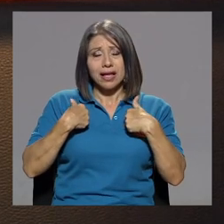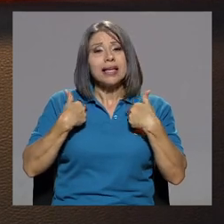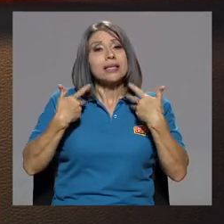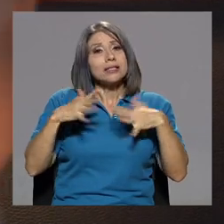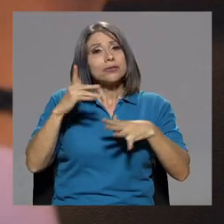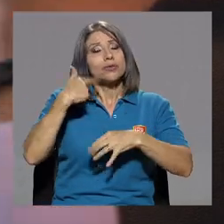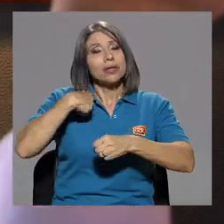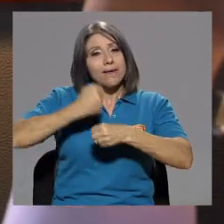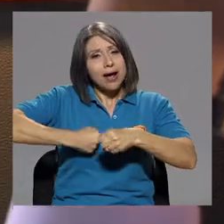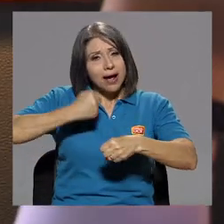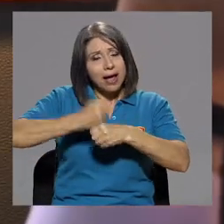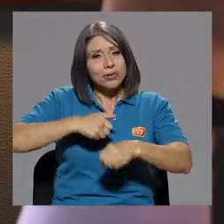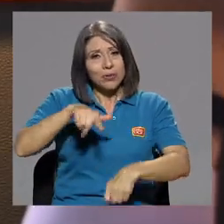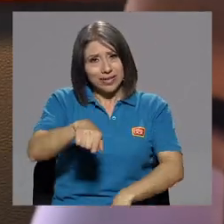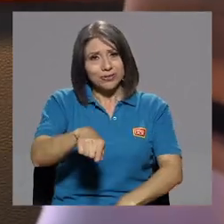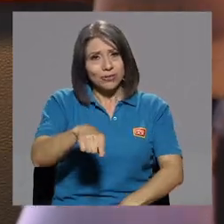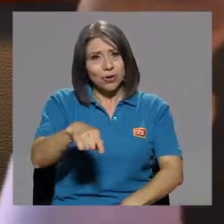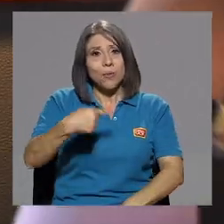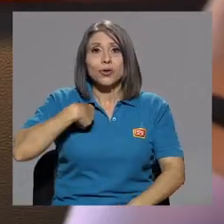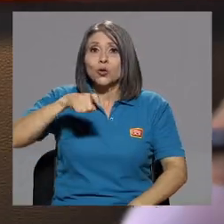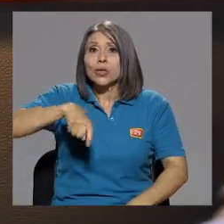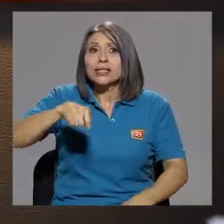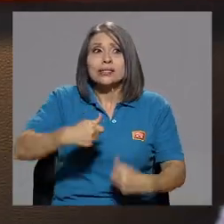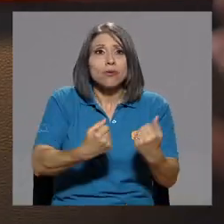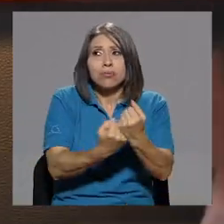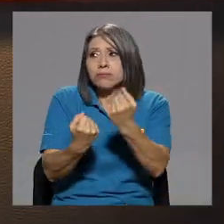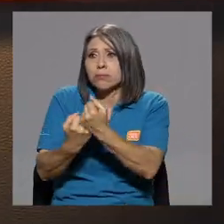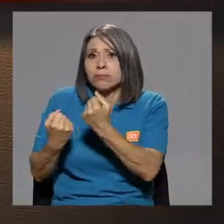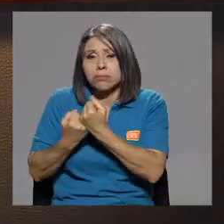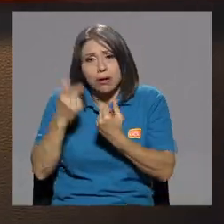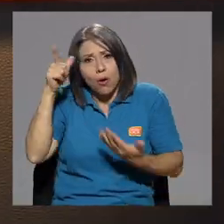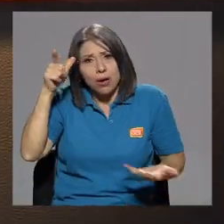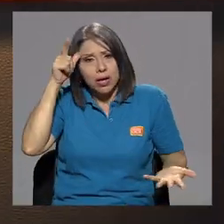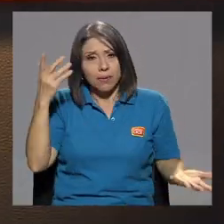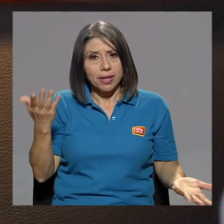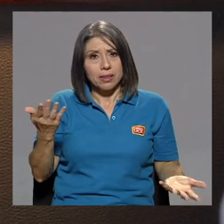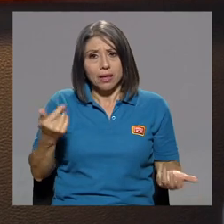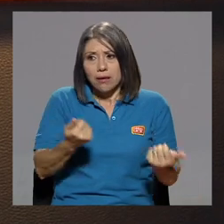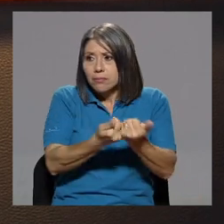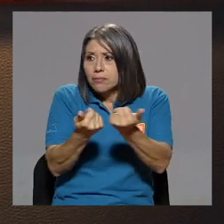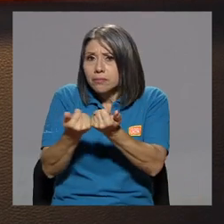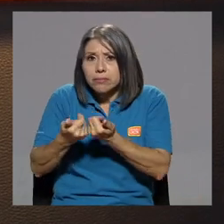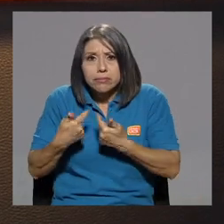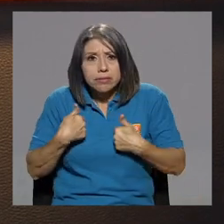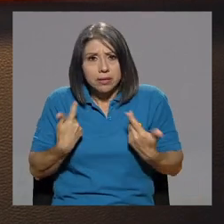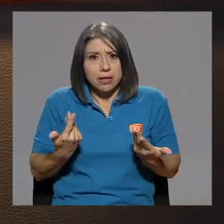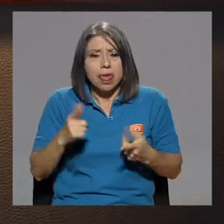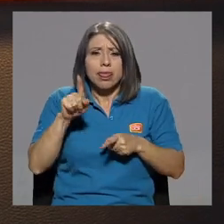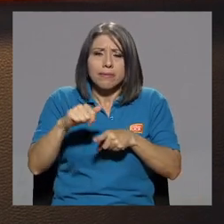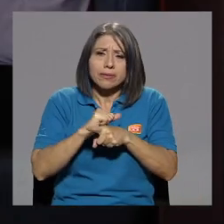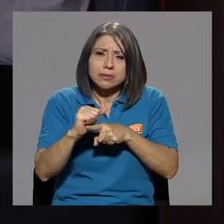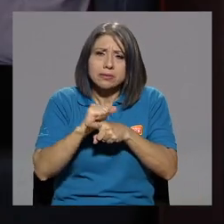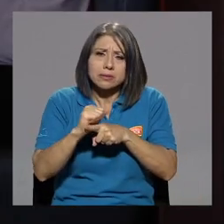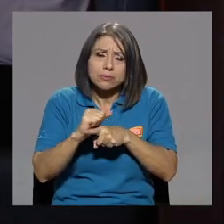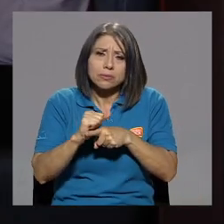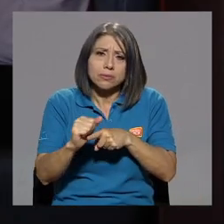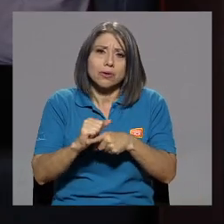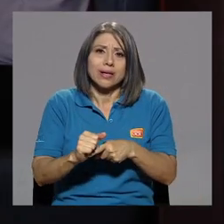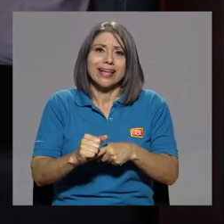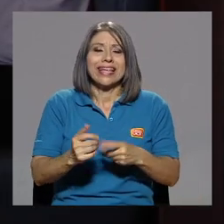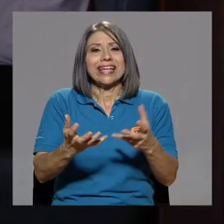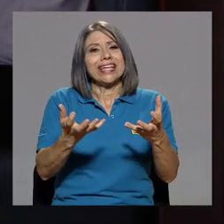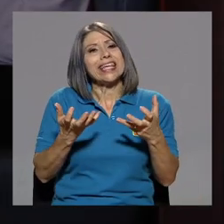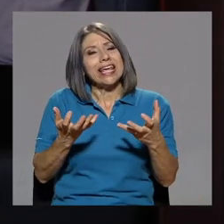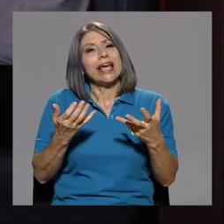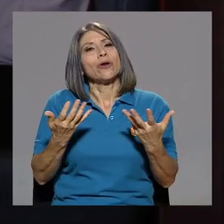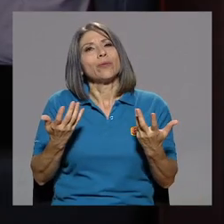estoy trabajando en eso porque necesito patrocinio, lógicamente, ¿verdad? Porque hay que ensayar mucho. Quiero, Sandra,